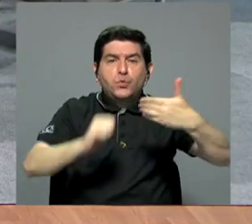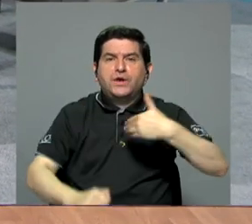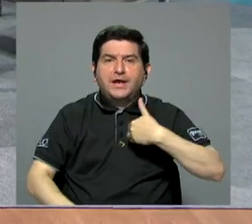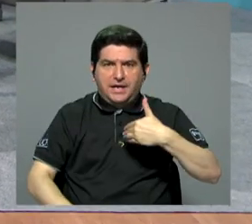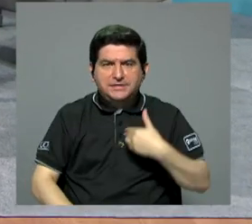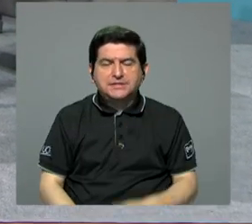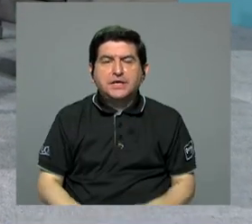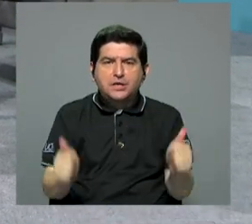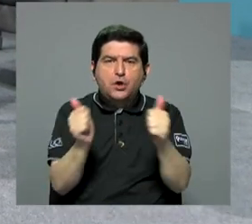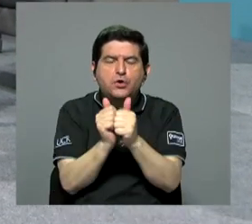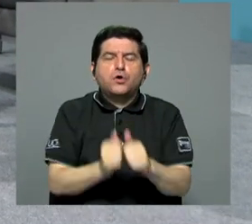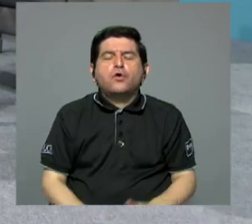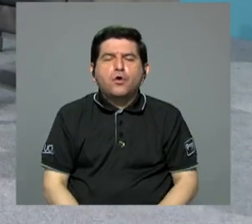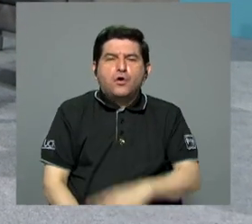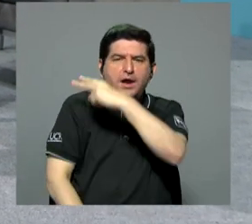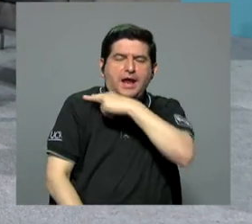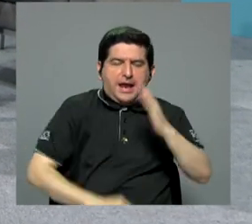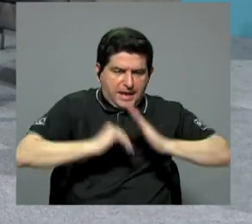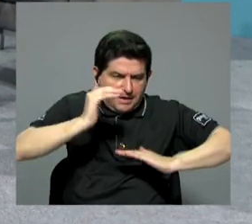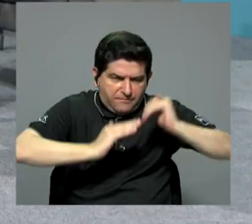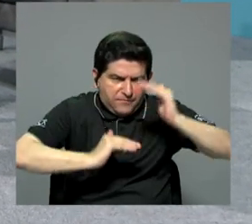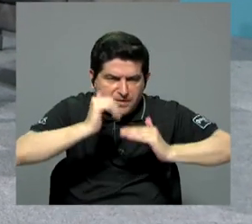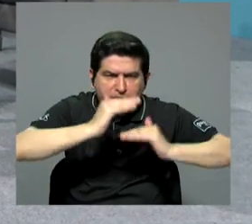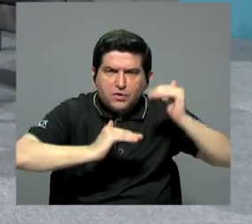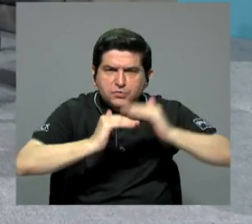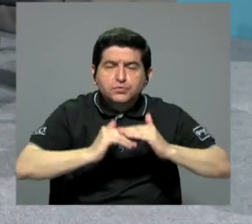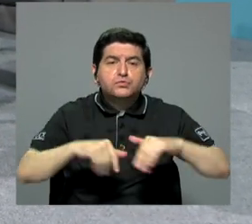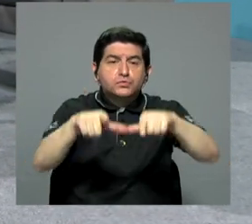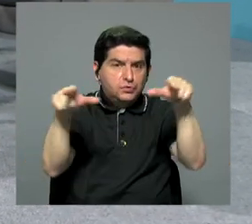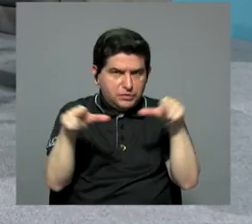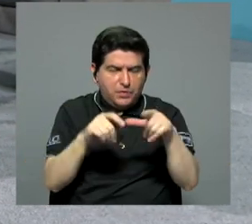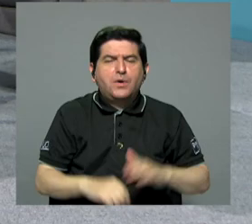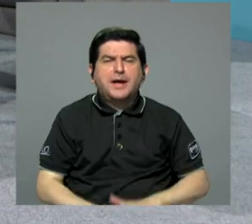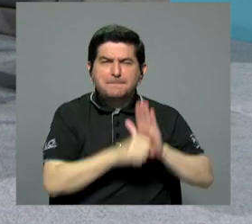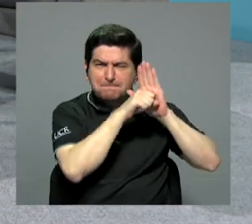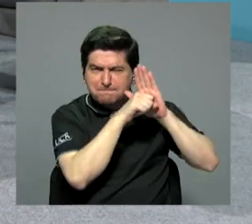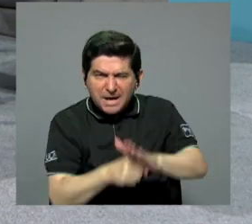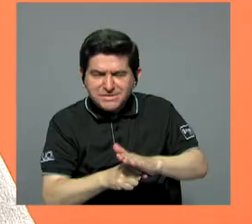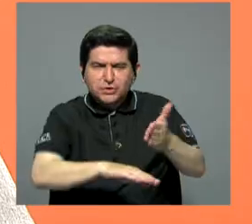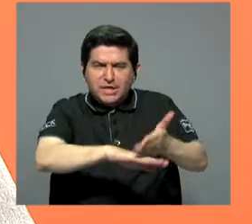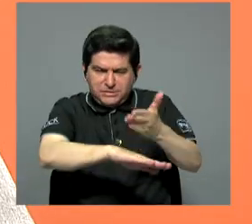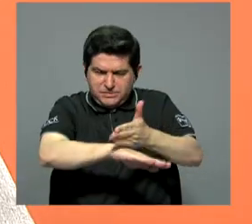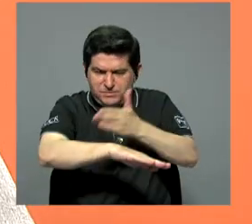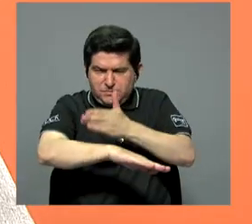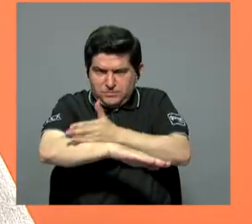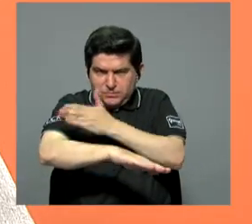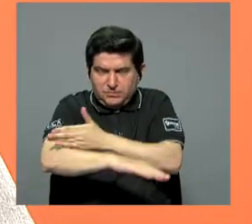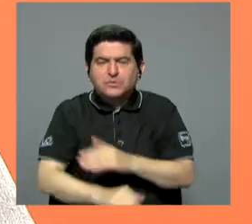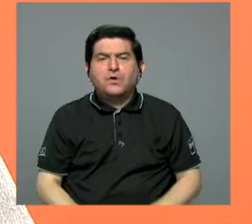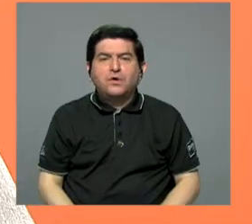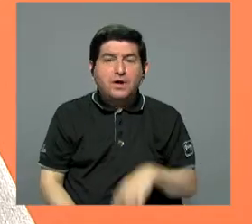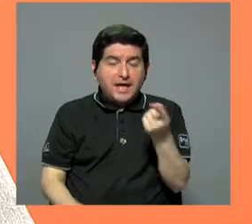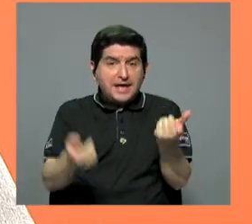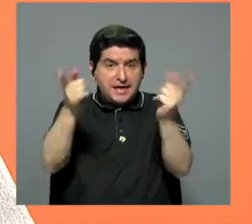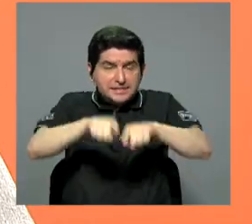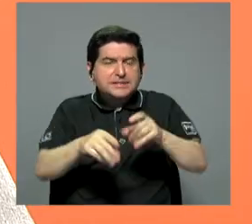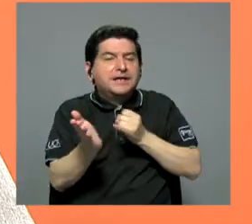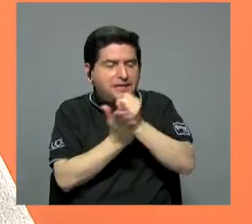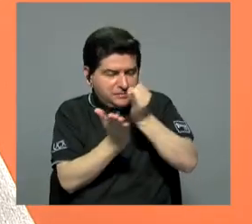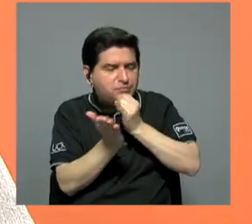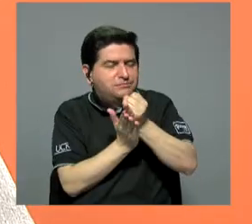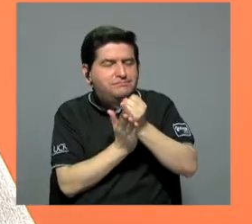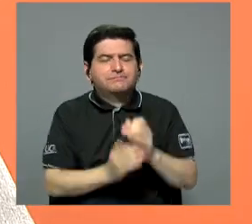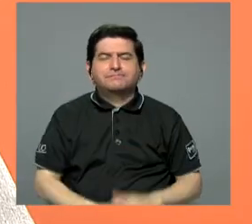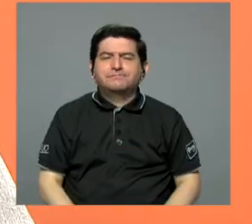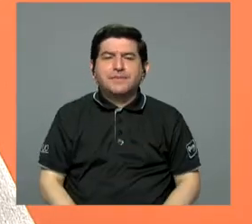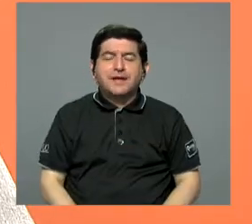sostenía el alcalde de corredores con el maestro de obras de la zona presionando un poco para el avance de esta obra que como decimos también se investiga.